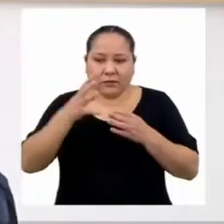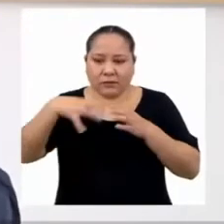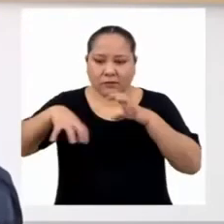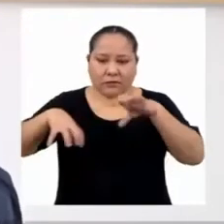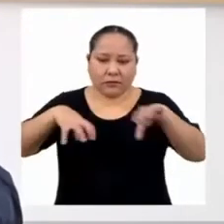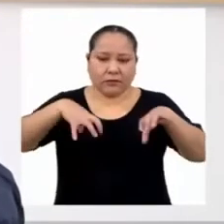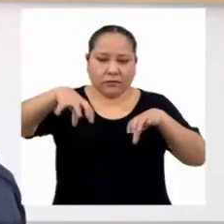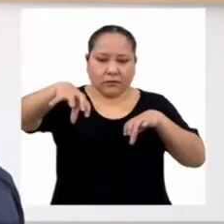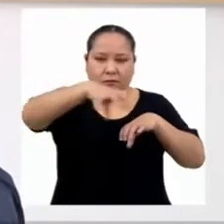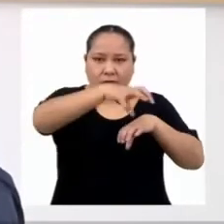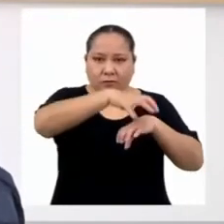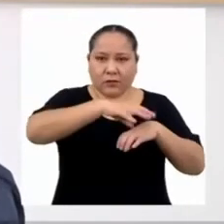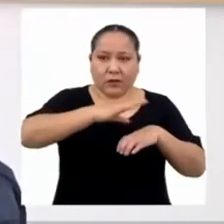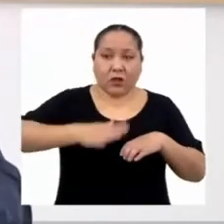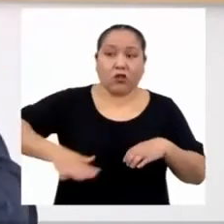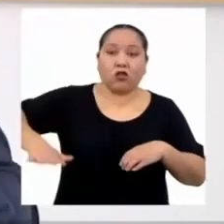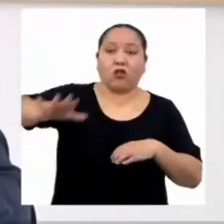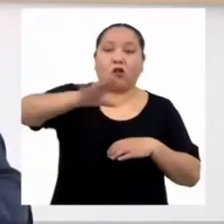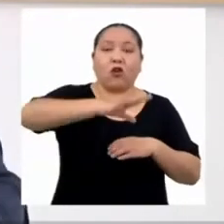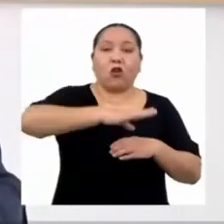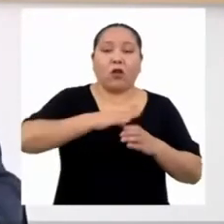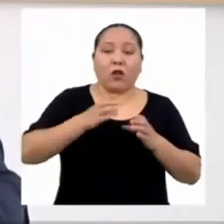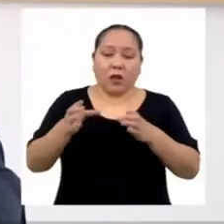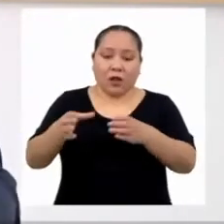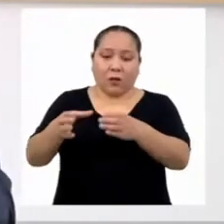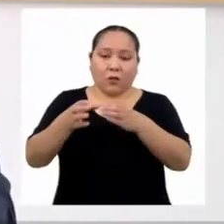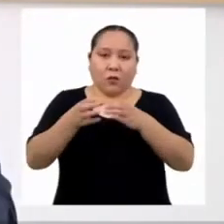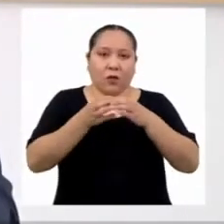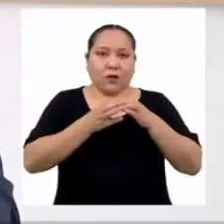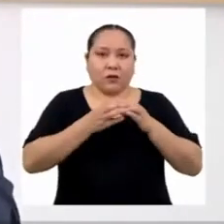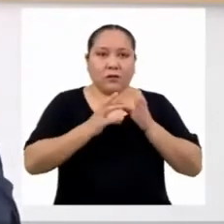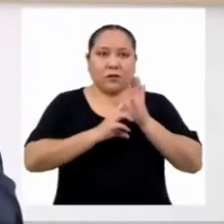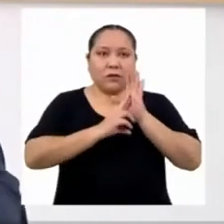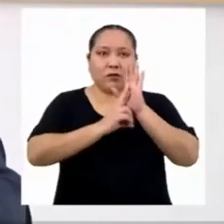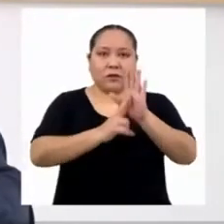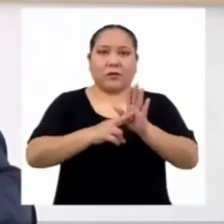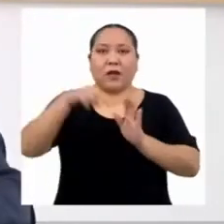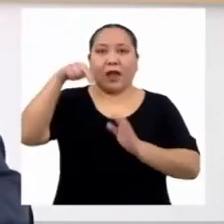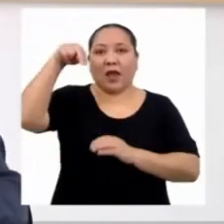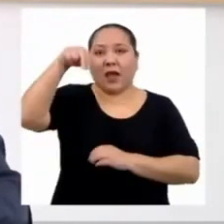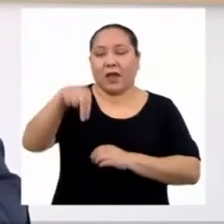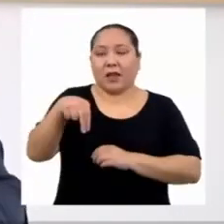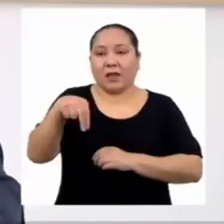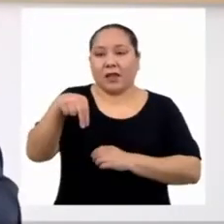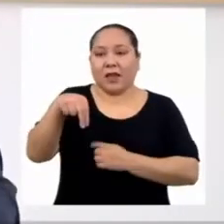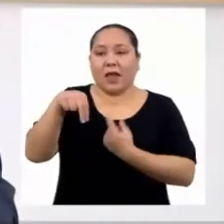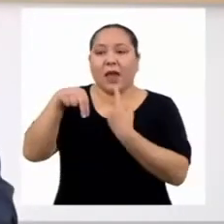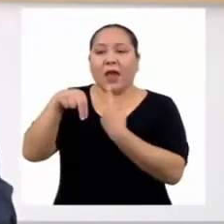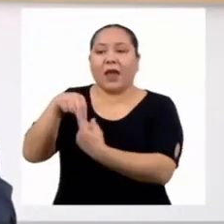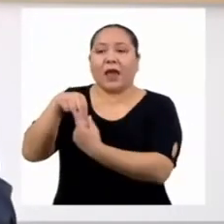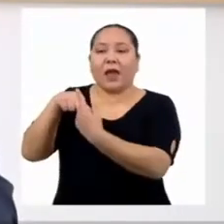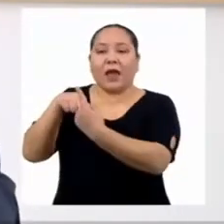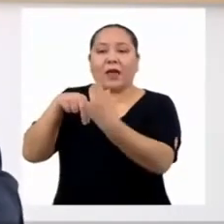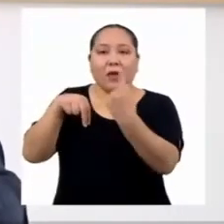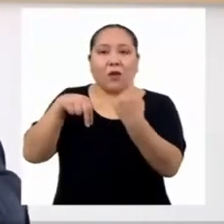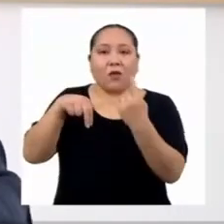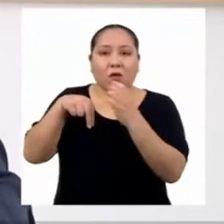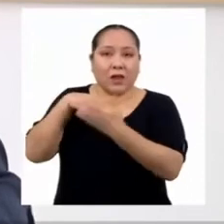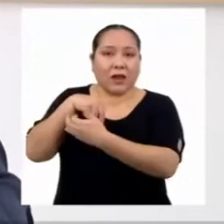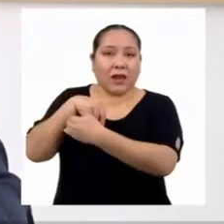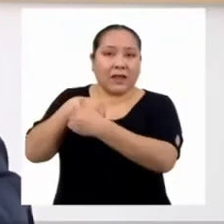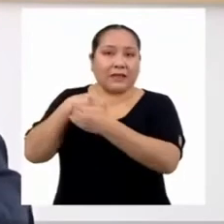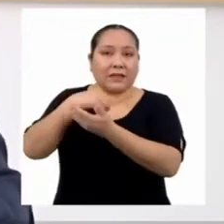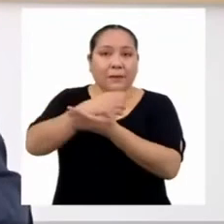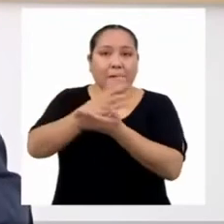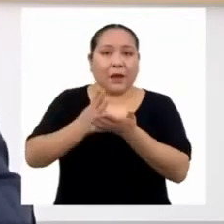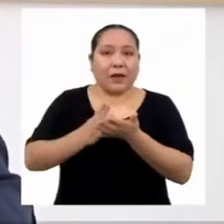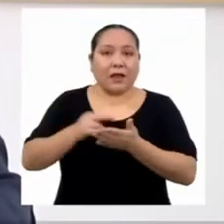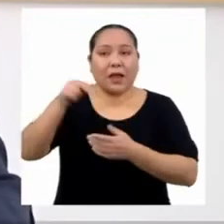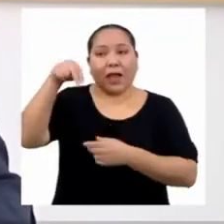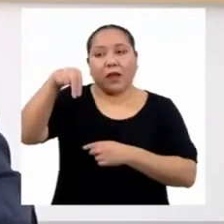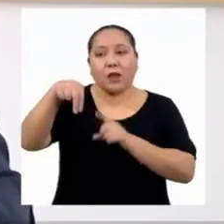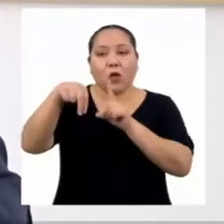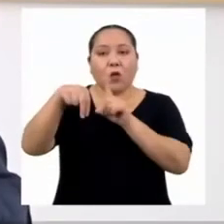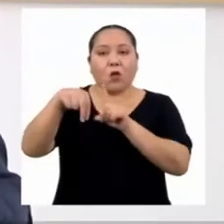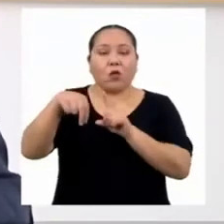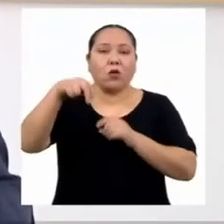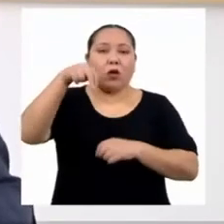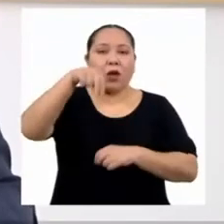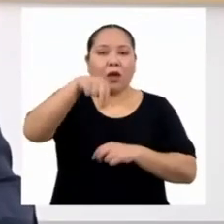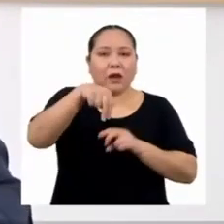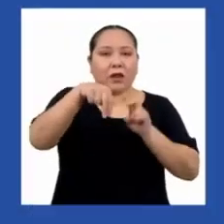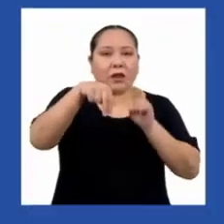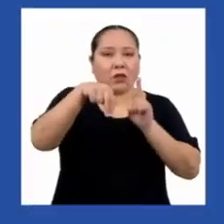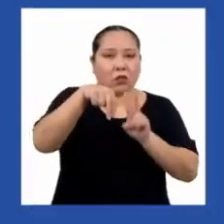entre el total de la muestra, que representamos con un N y cada uno de los estratos. N sub 1, N sub 2,